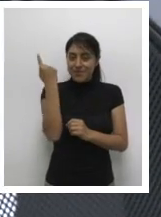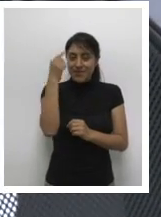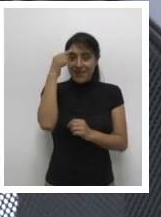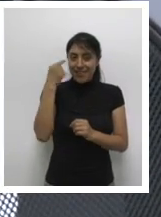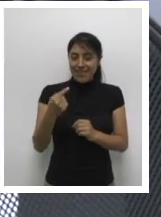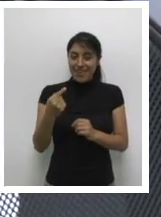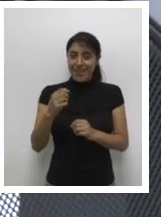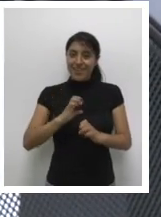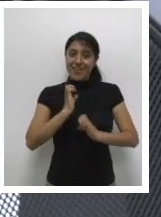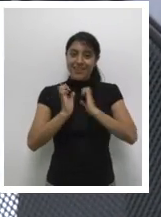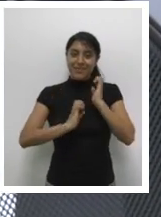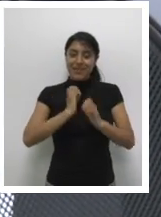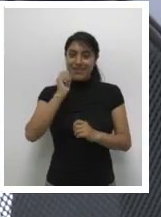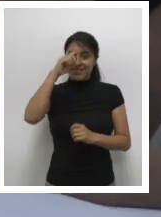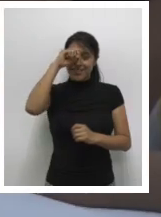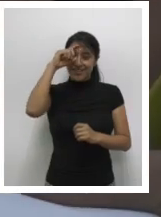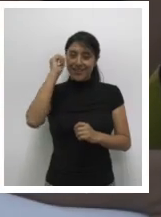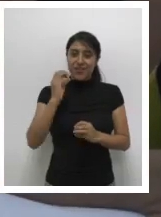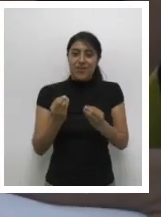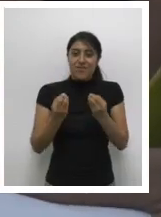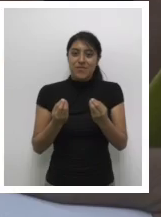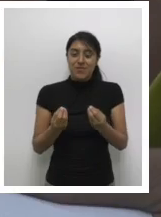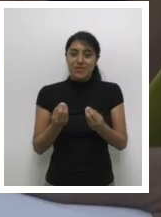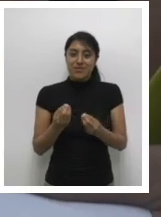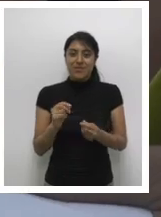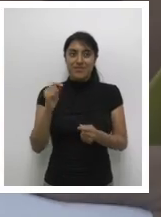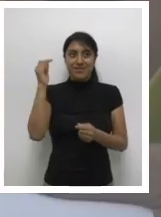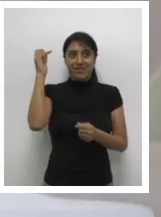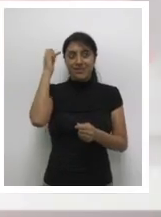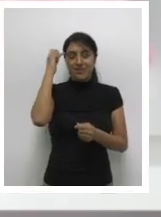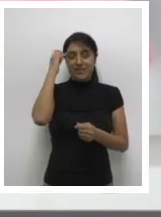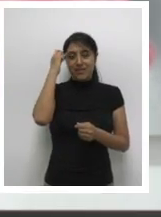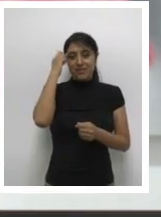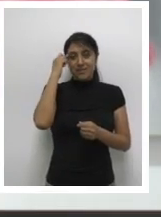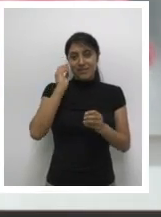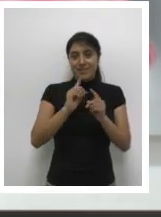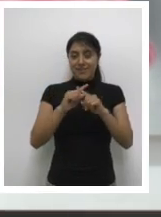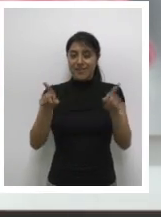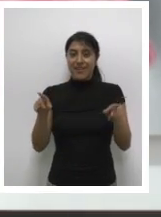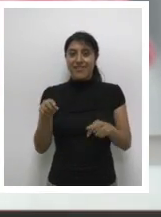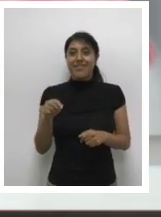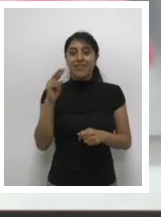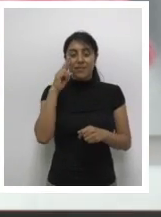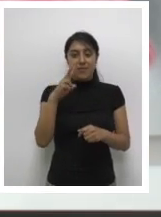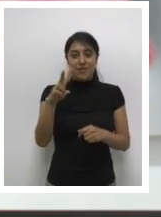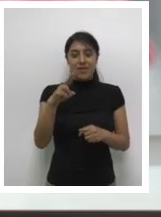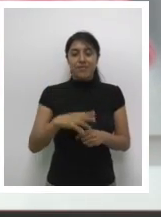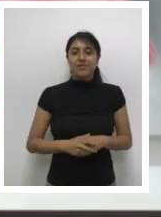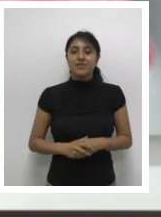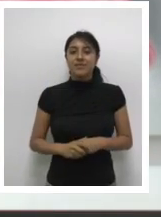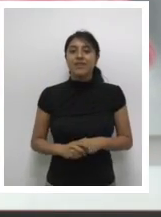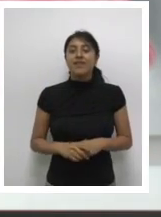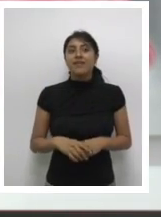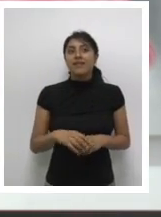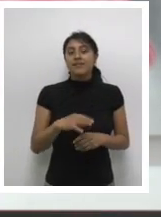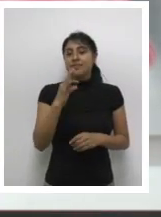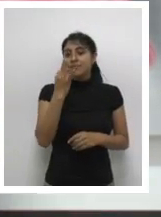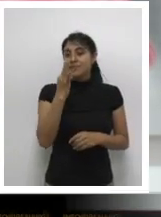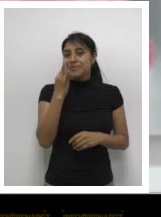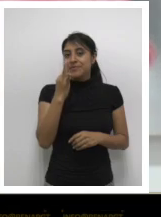laboral. Y a muchos, esto fue lo que les pasó por la mente. Pensé que me iban a mandar a hacer